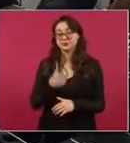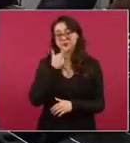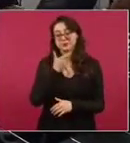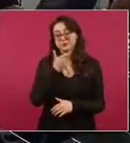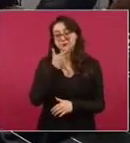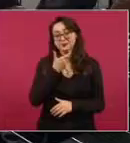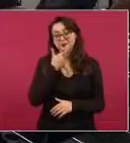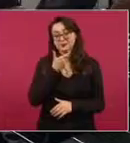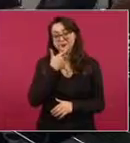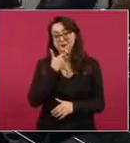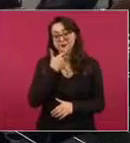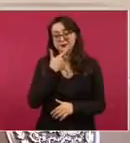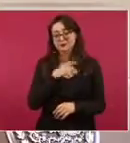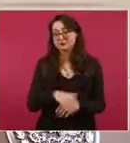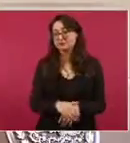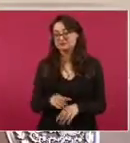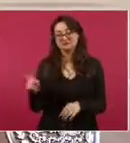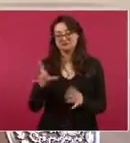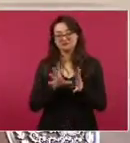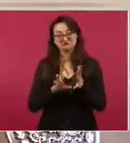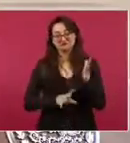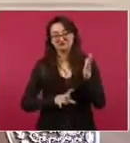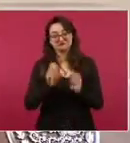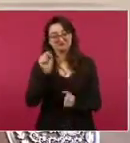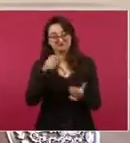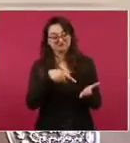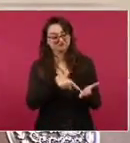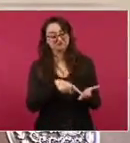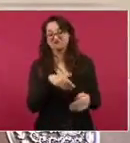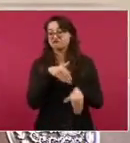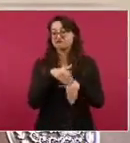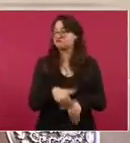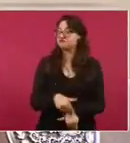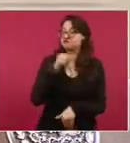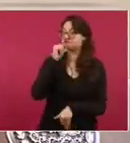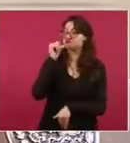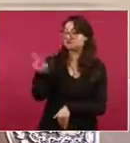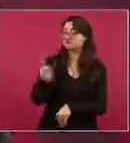Pues solo en los bueyes del compadre, ¿no? Bueno,